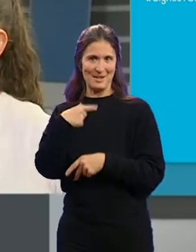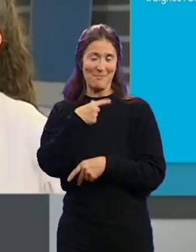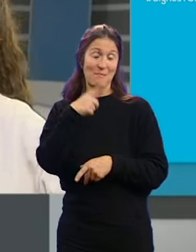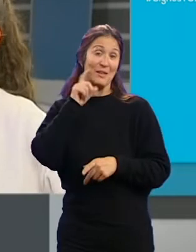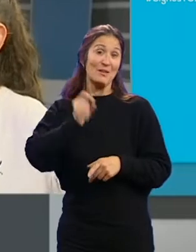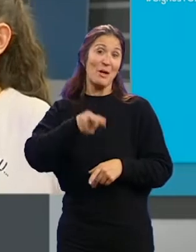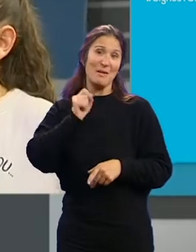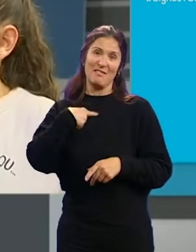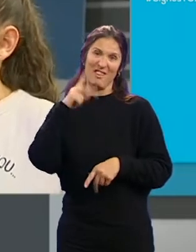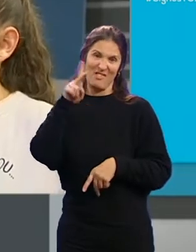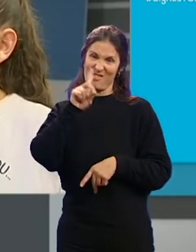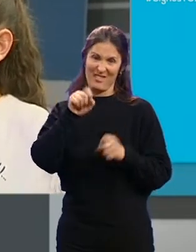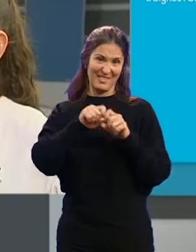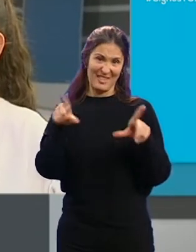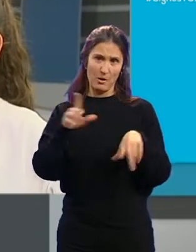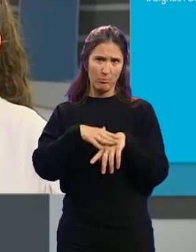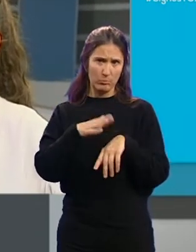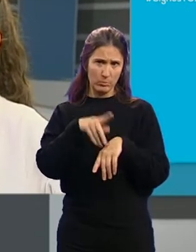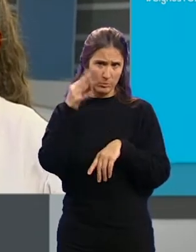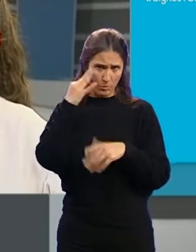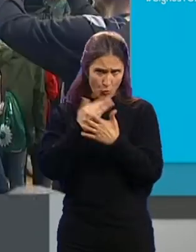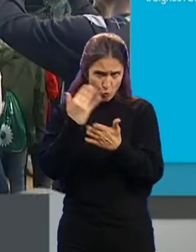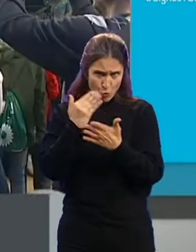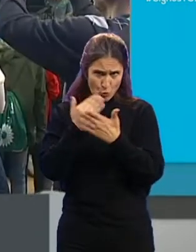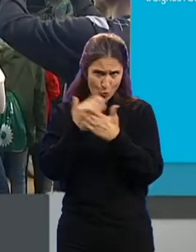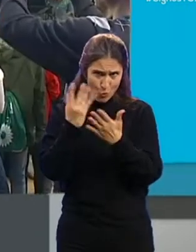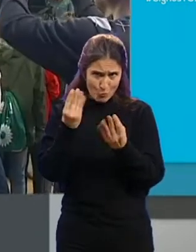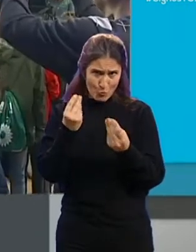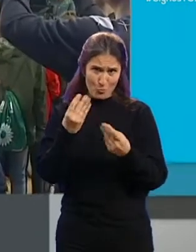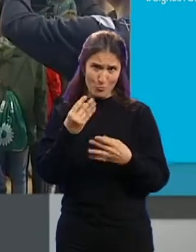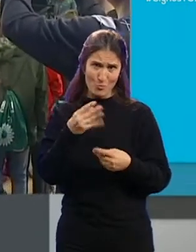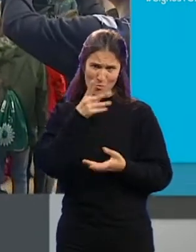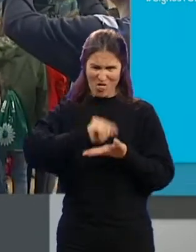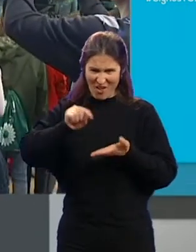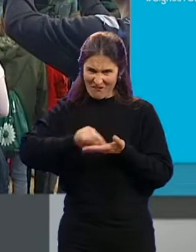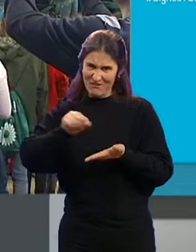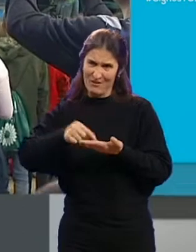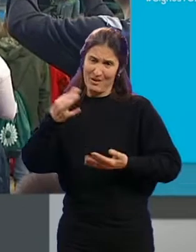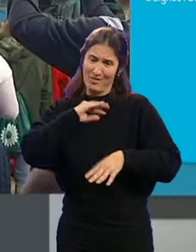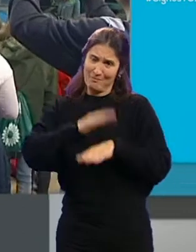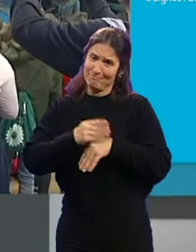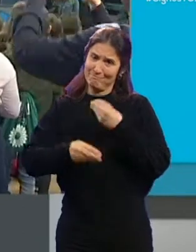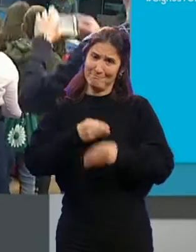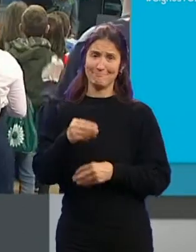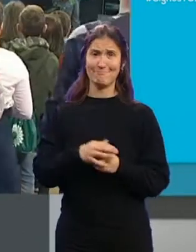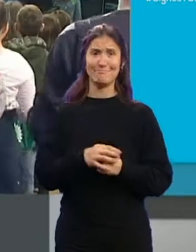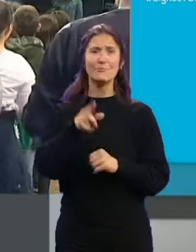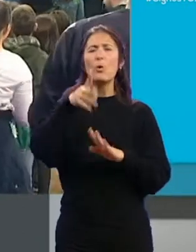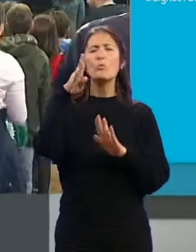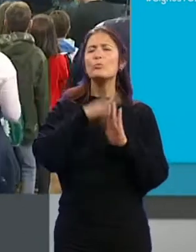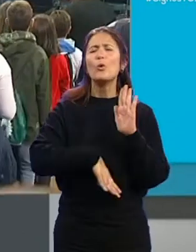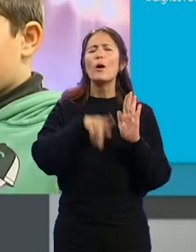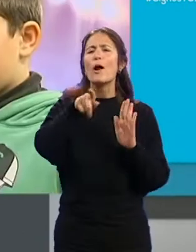...normalmente es que no veo mucho la tele. ¿Por qué eres una niña muy estudiosa? Porque tengo deberes y lo hago. ¿Qué tipo de programa